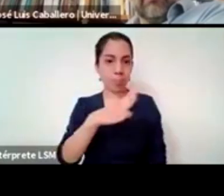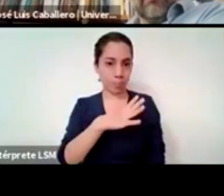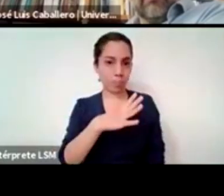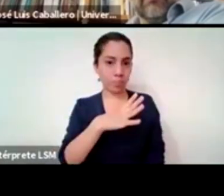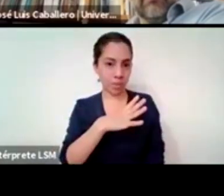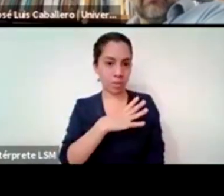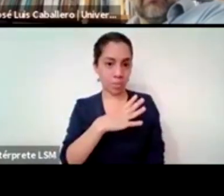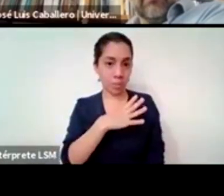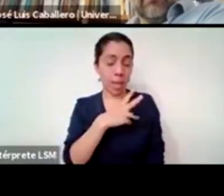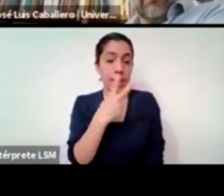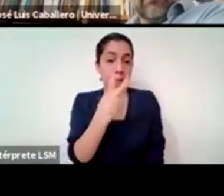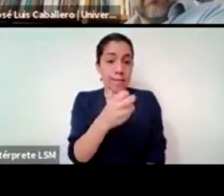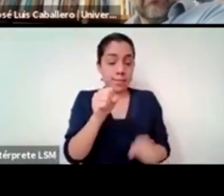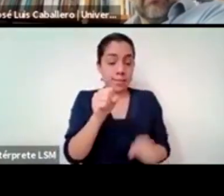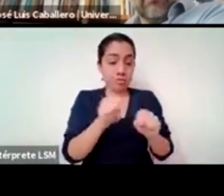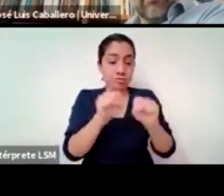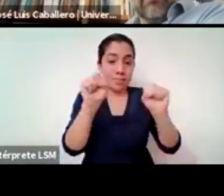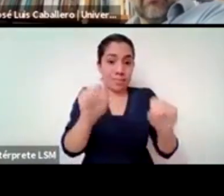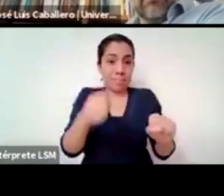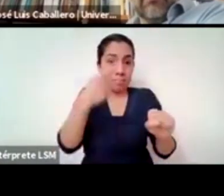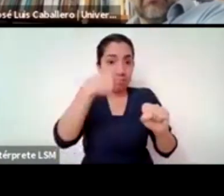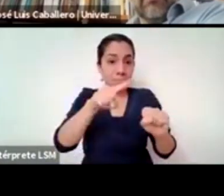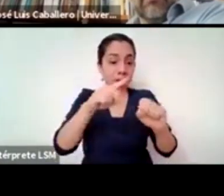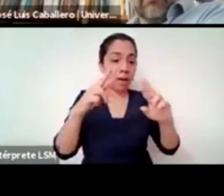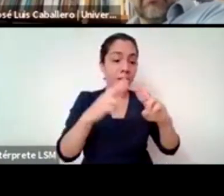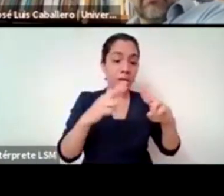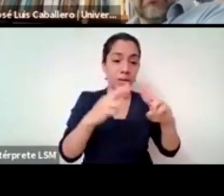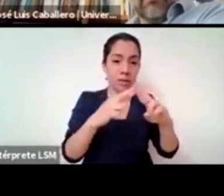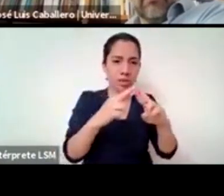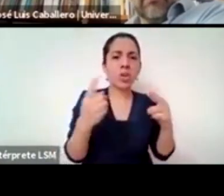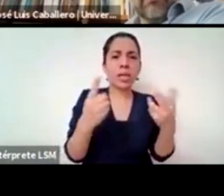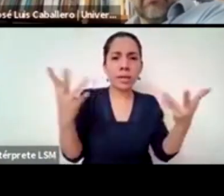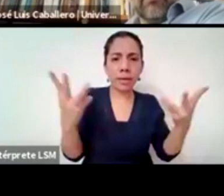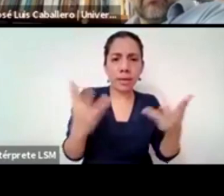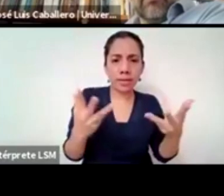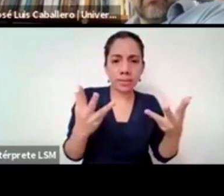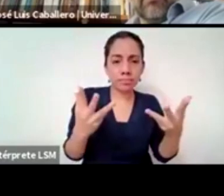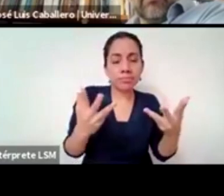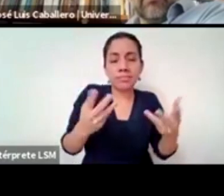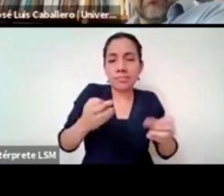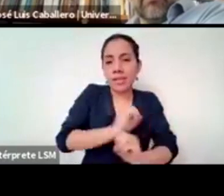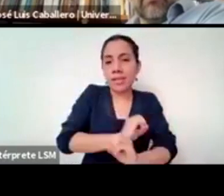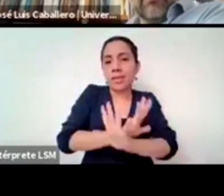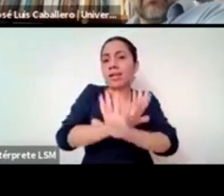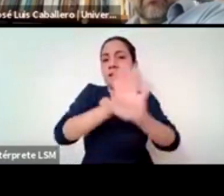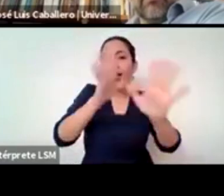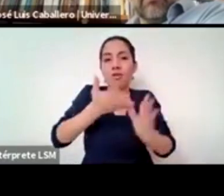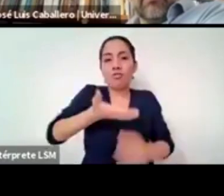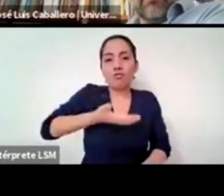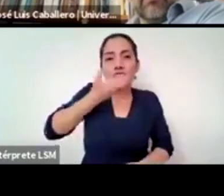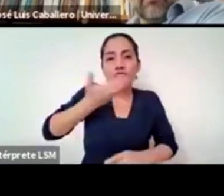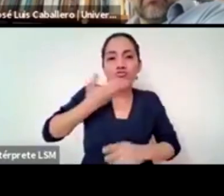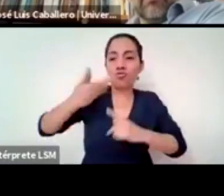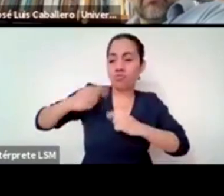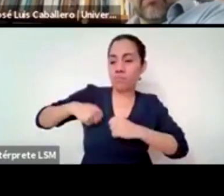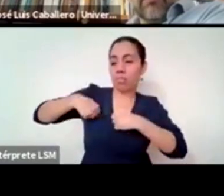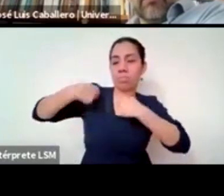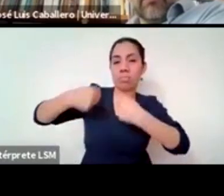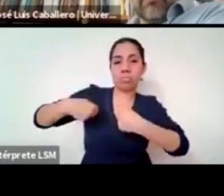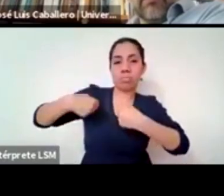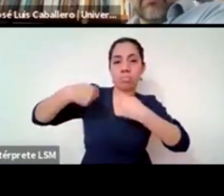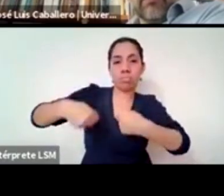creencias por lo general lo que hacen es transmitir unas creencias unas